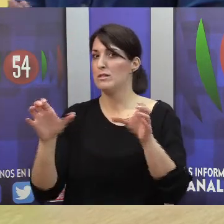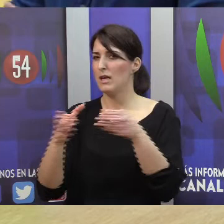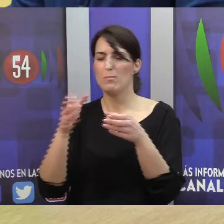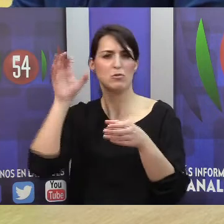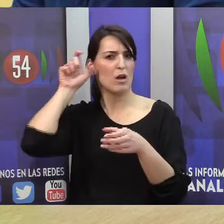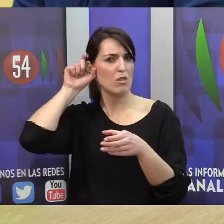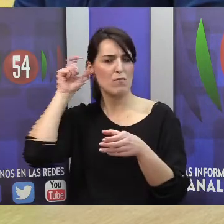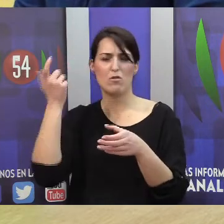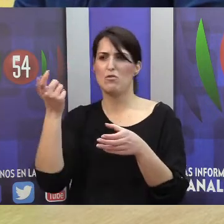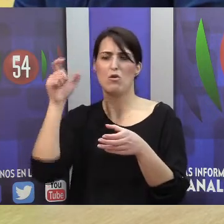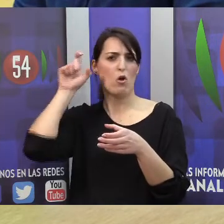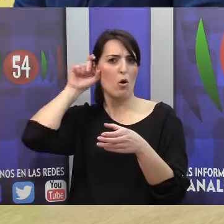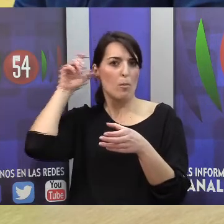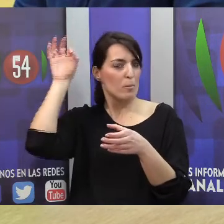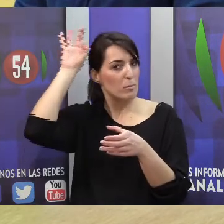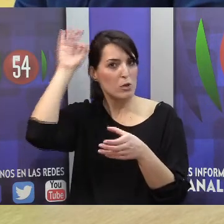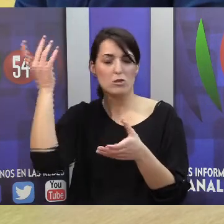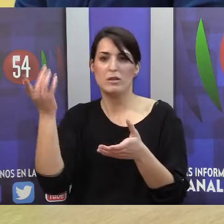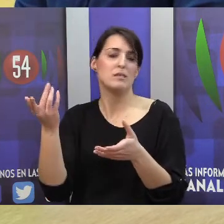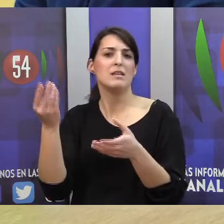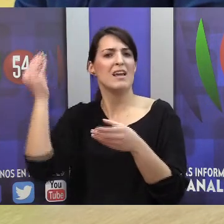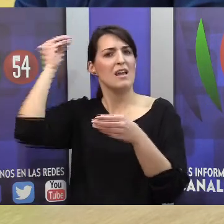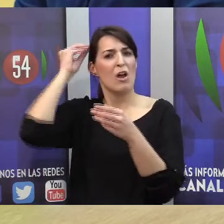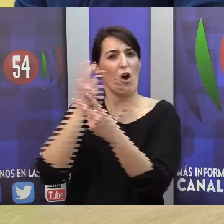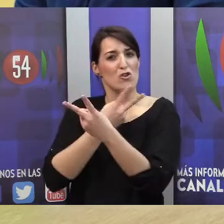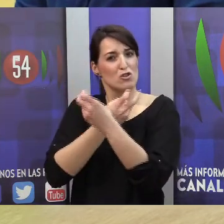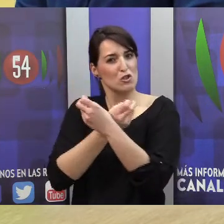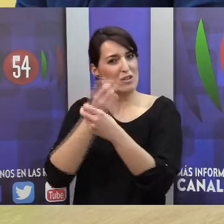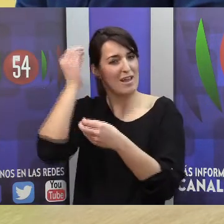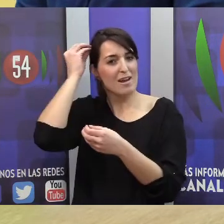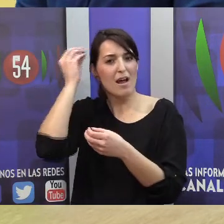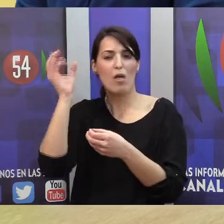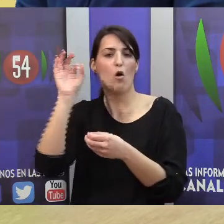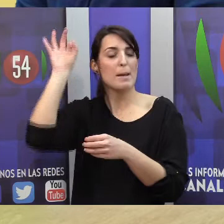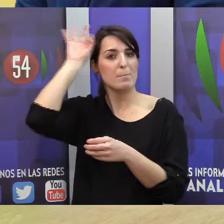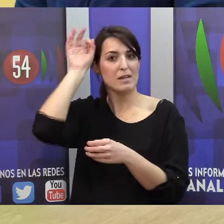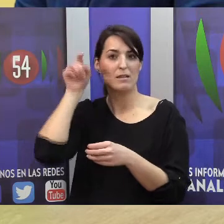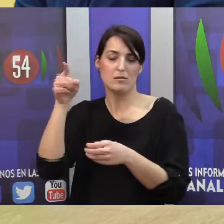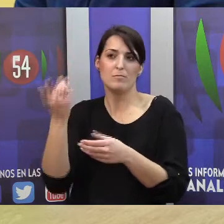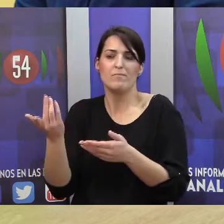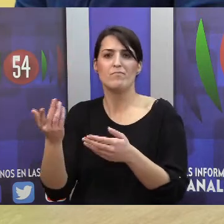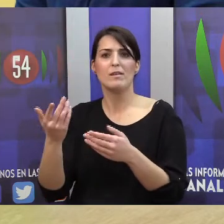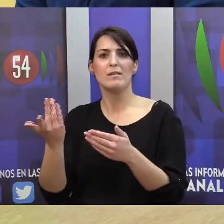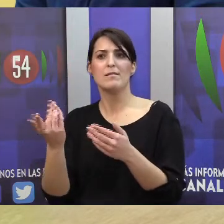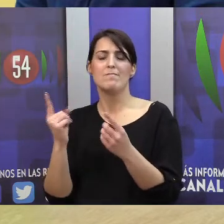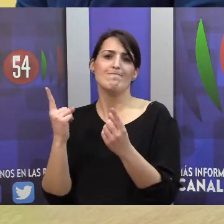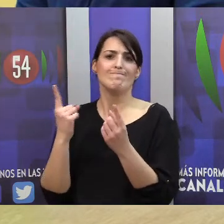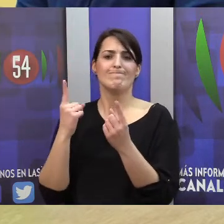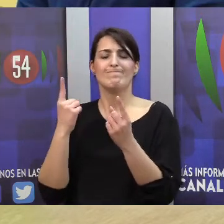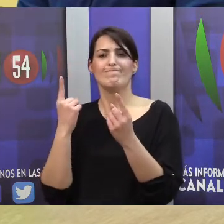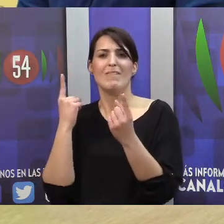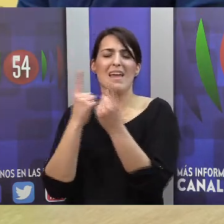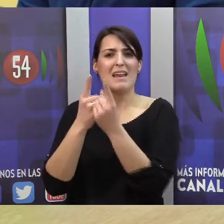las prótesis auditivas, tanto las osteointegradas como los implantes cocleares y demás, tienen una serie de enemigos, son muy buenas, pero claro, la